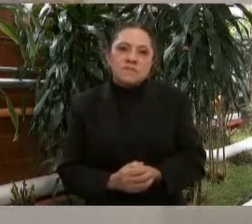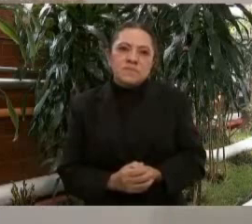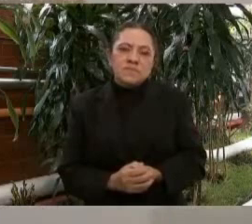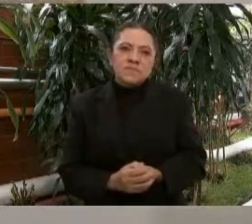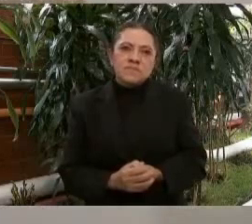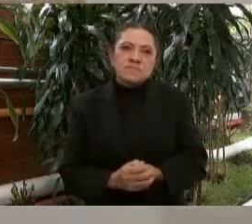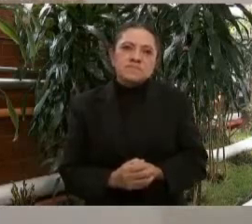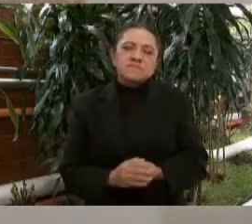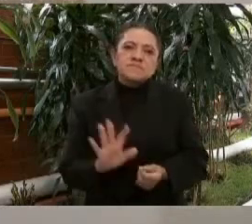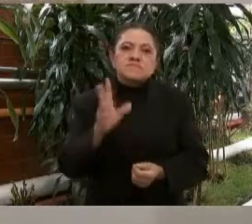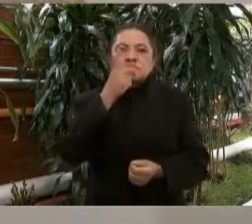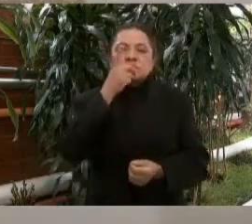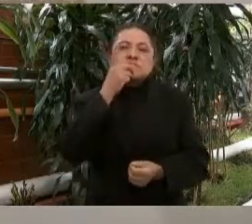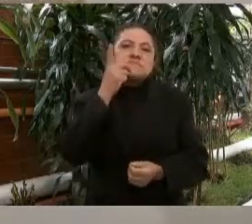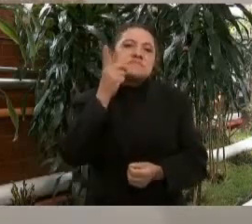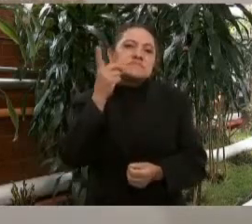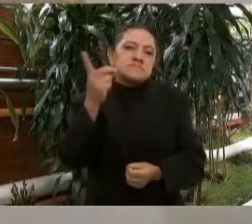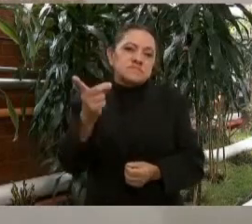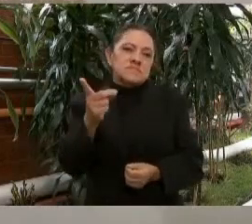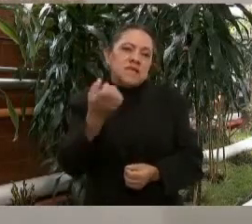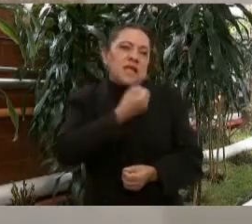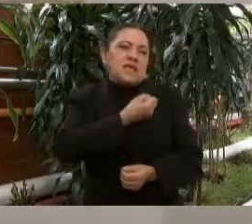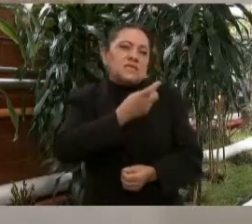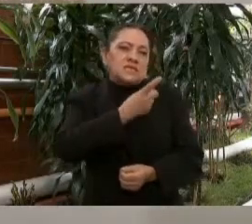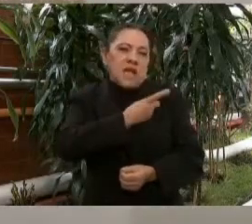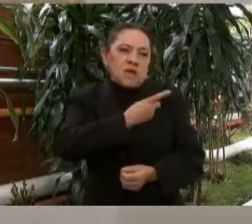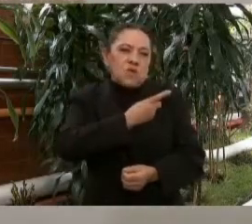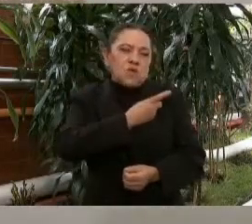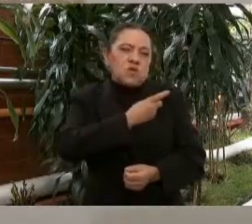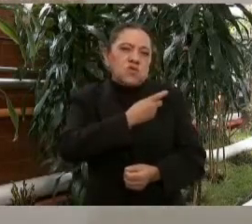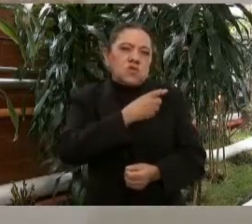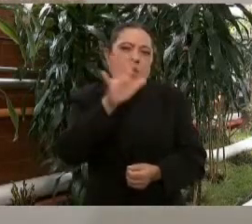Salud Pública, el Insabi.